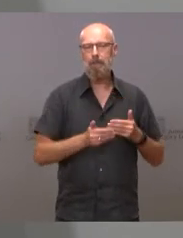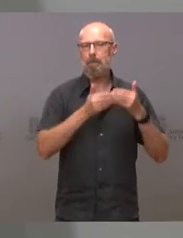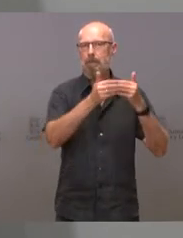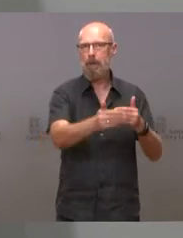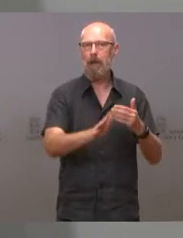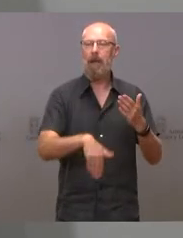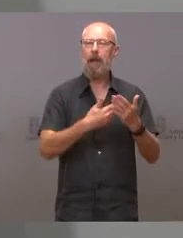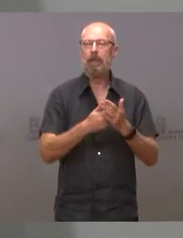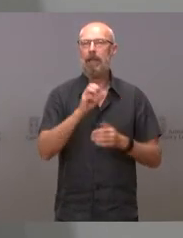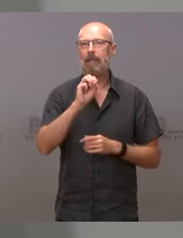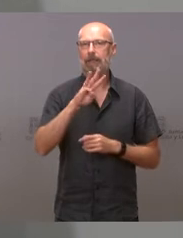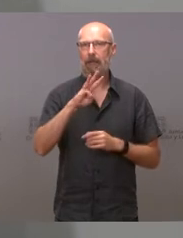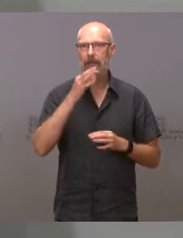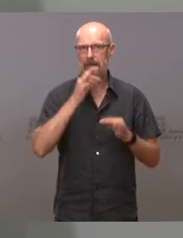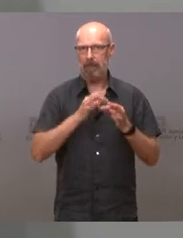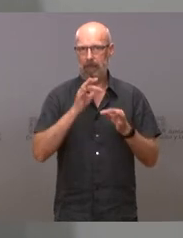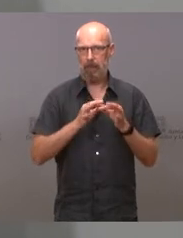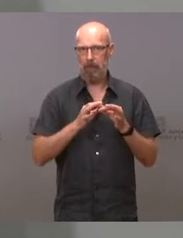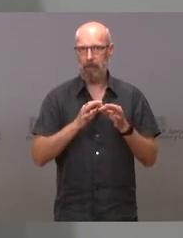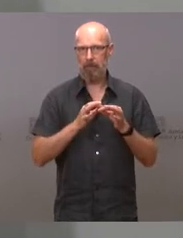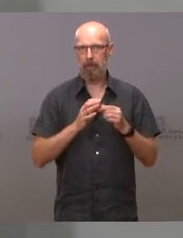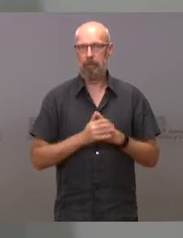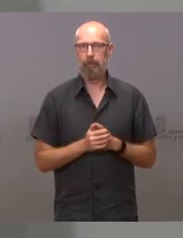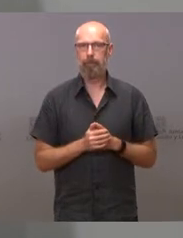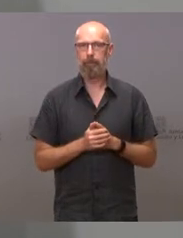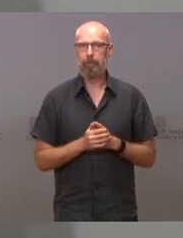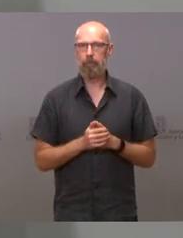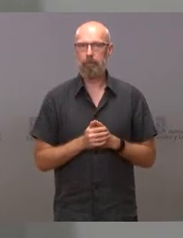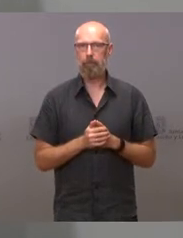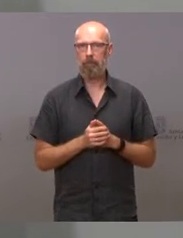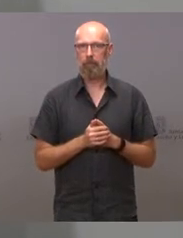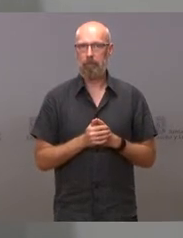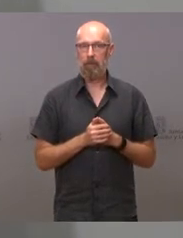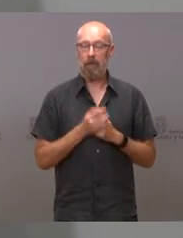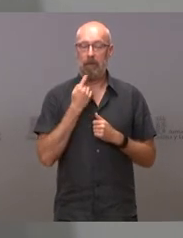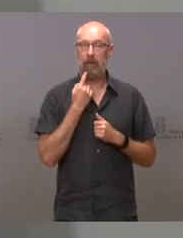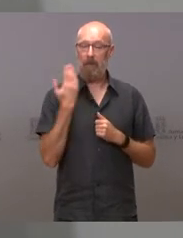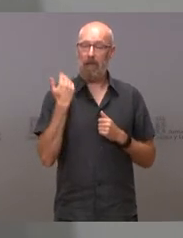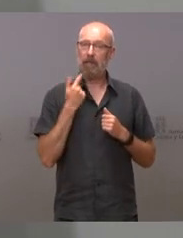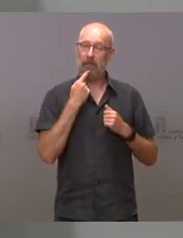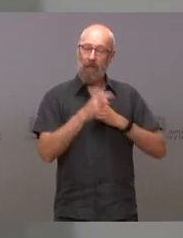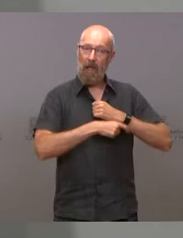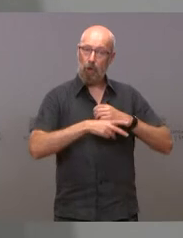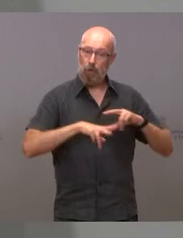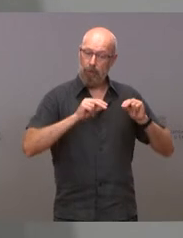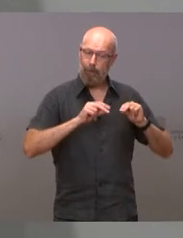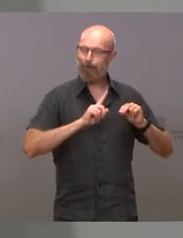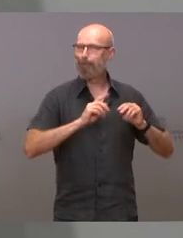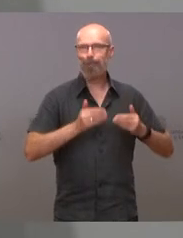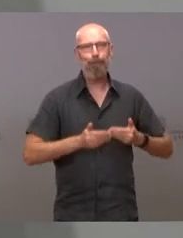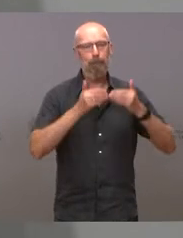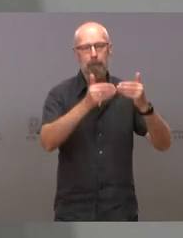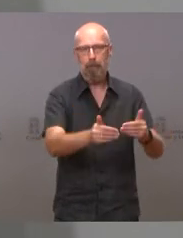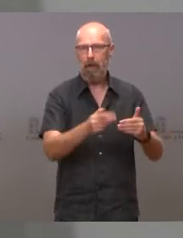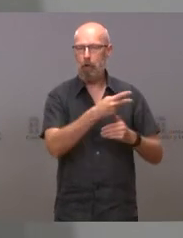13 de septiembre. Saben que concluye en el 30 de agosto, se van a prorrogar durante otras dos semanas, porque creemos